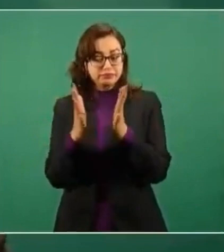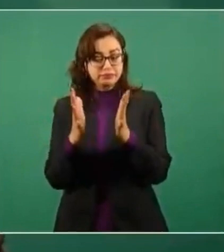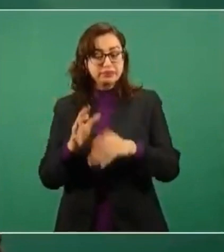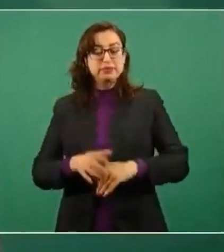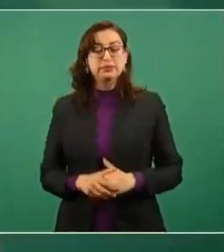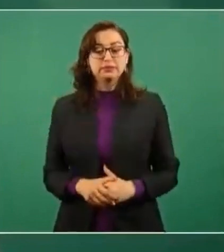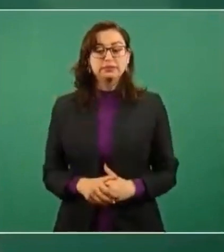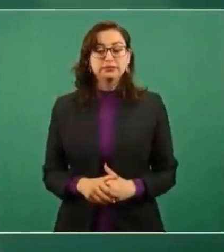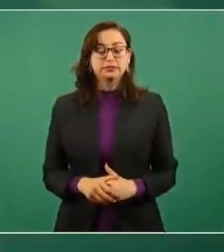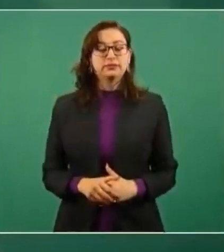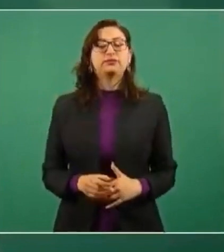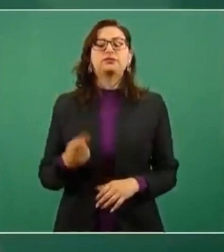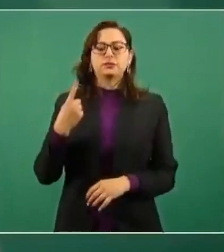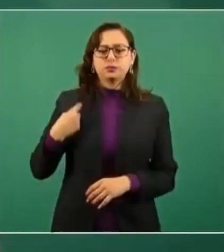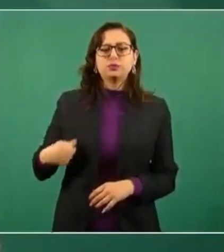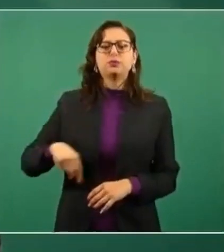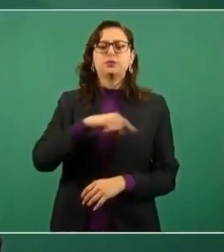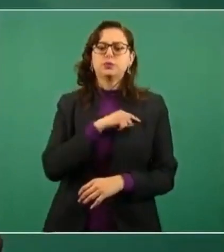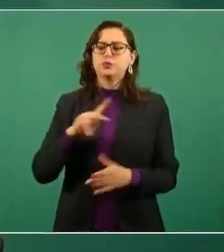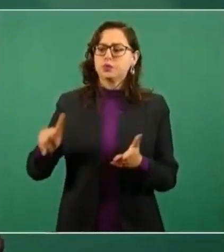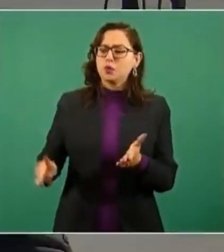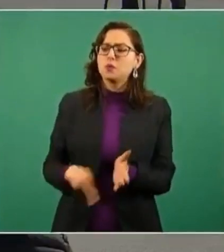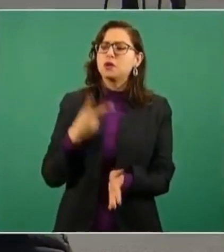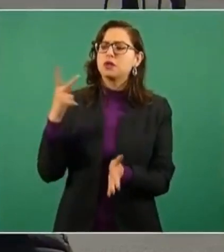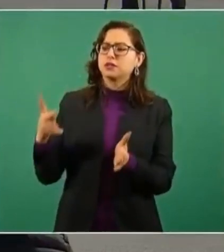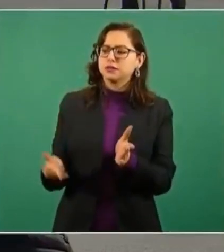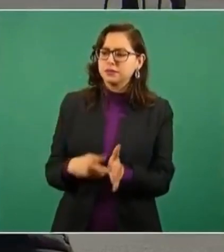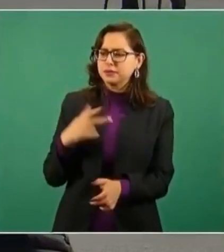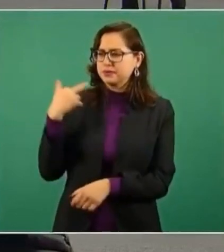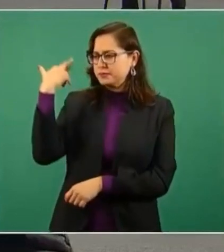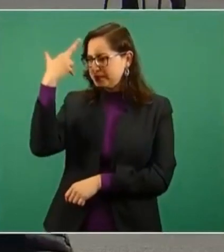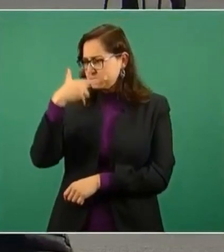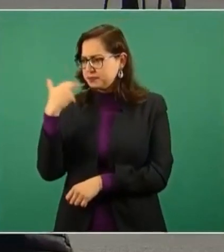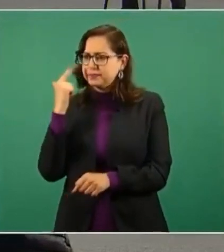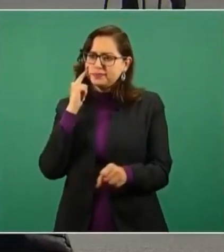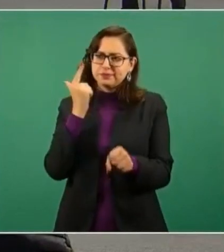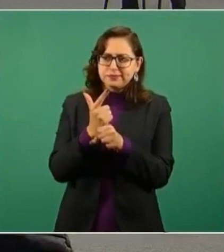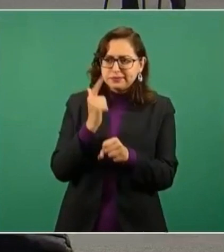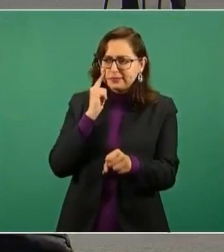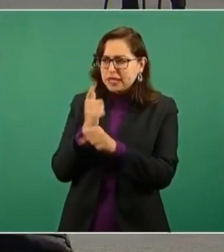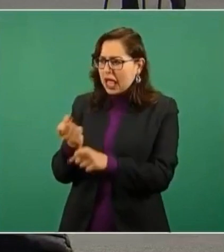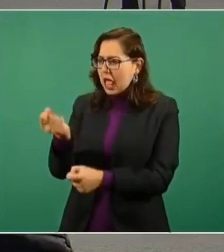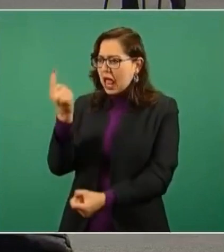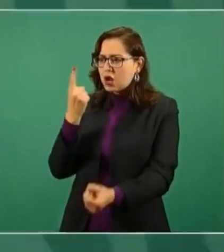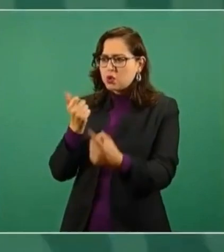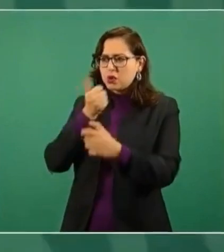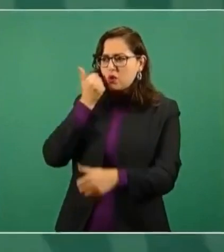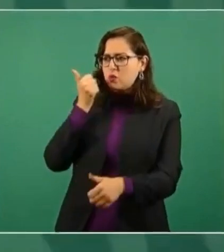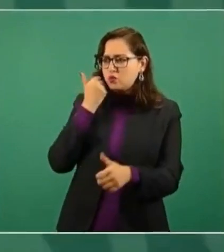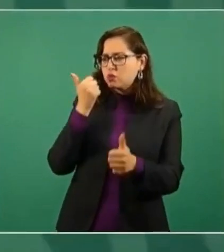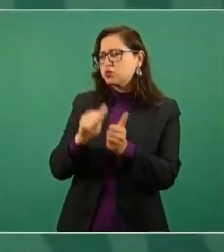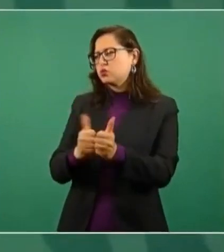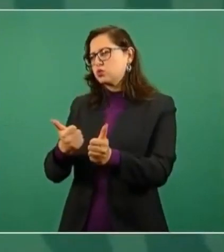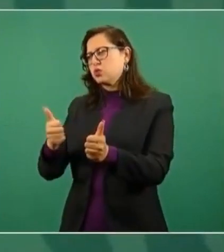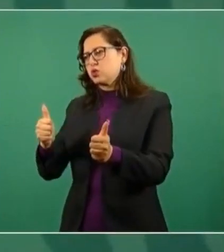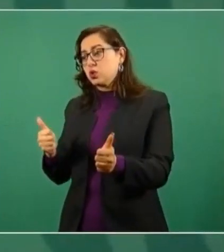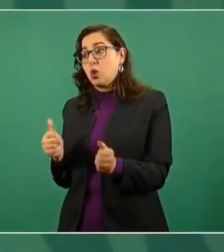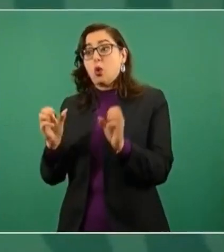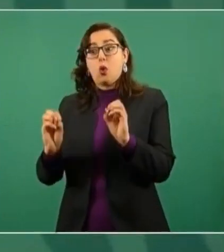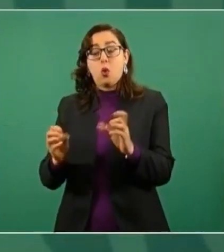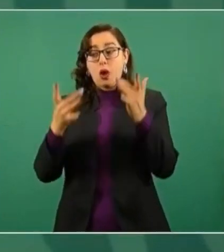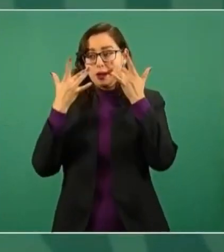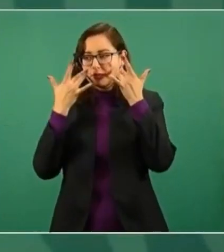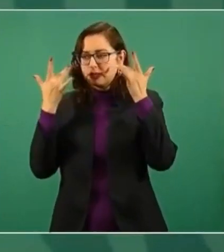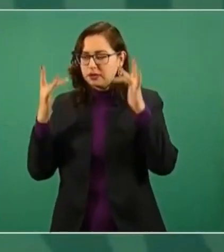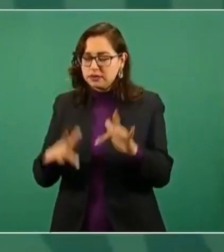un diagnóstico continuo que permita identificar el desagüe educativo y el abandono escolar por la pandemia, así como para definir